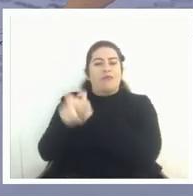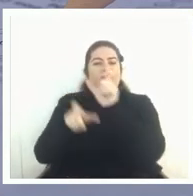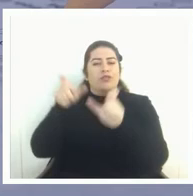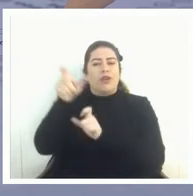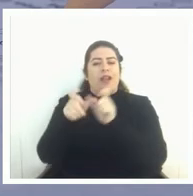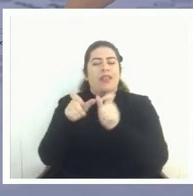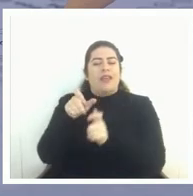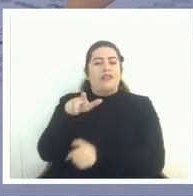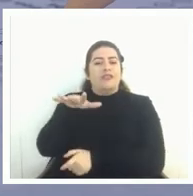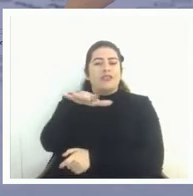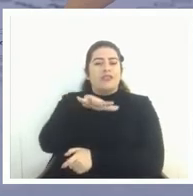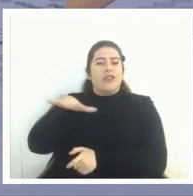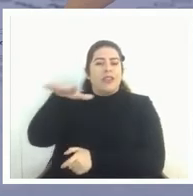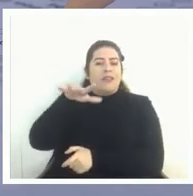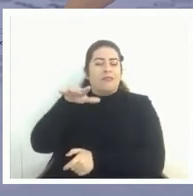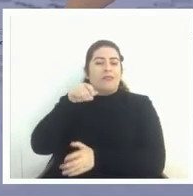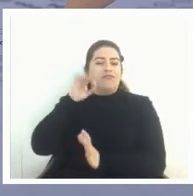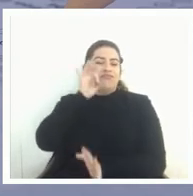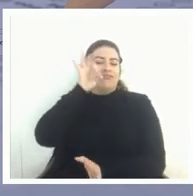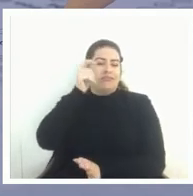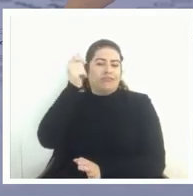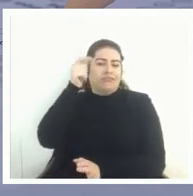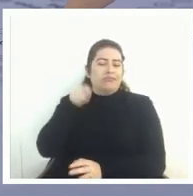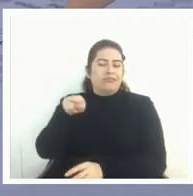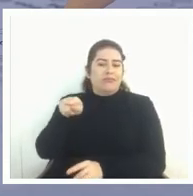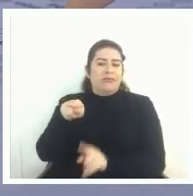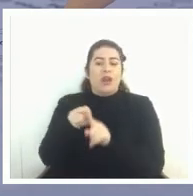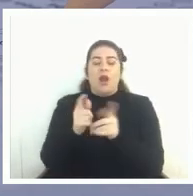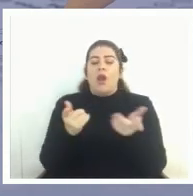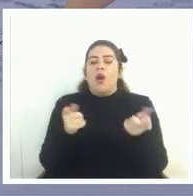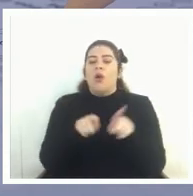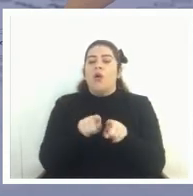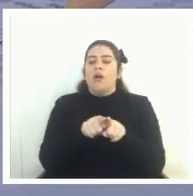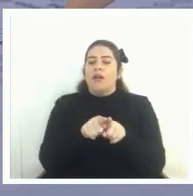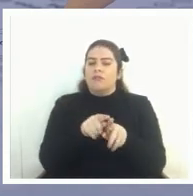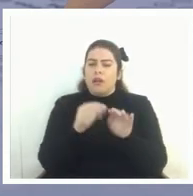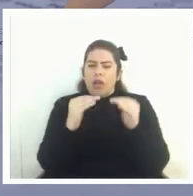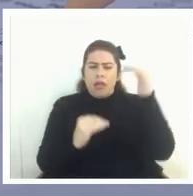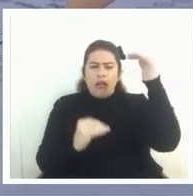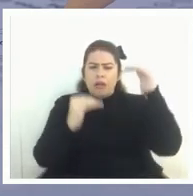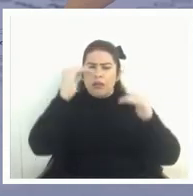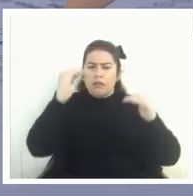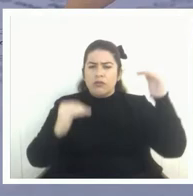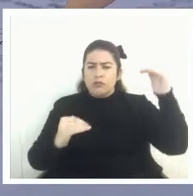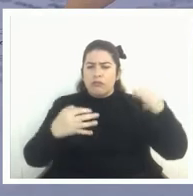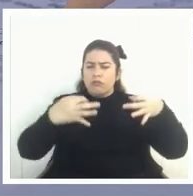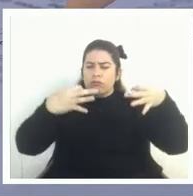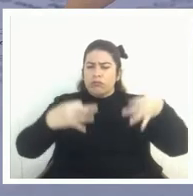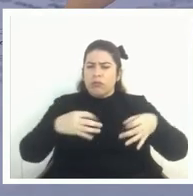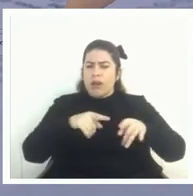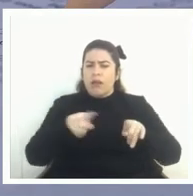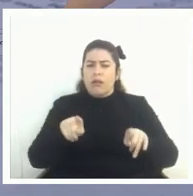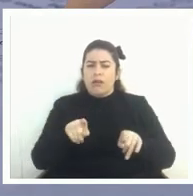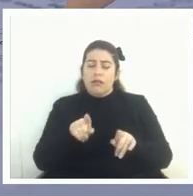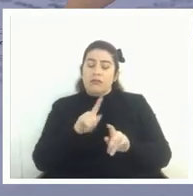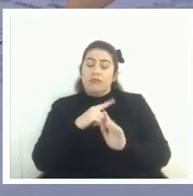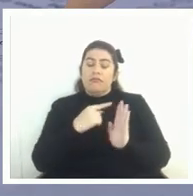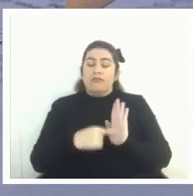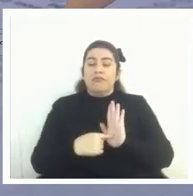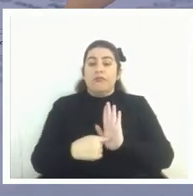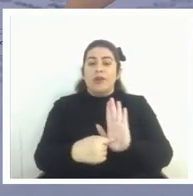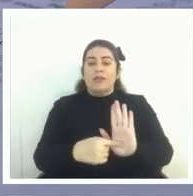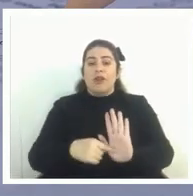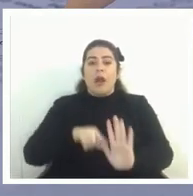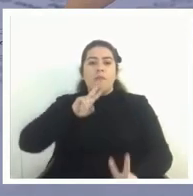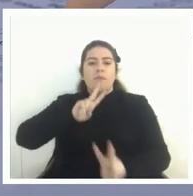socioeconómico más alto no parece una distribución razonable parece más bien algo como que refleja una preparación